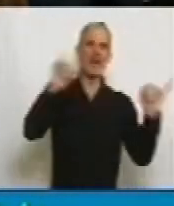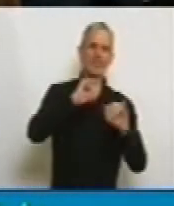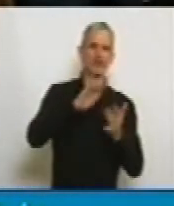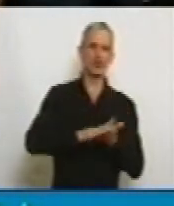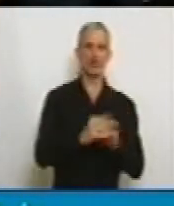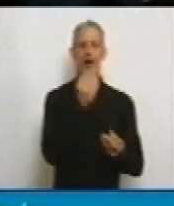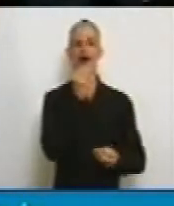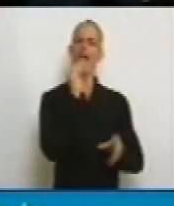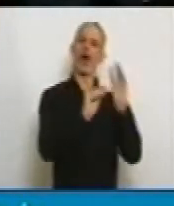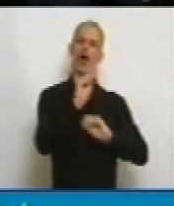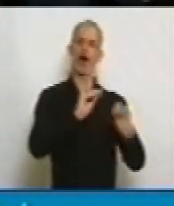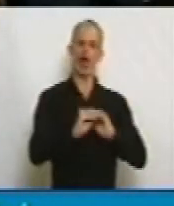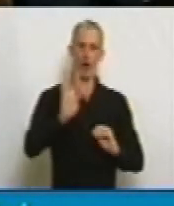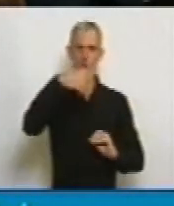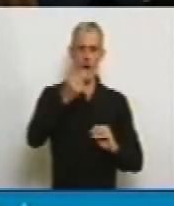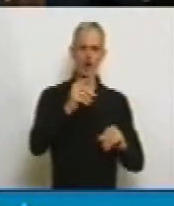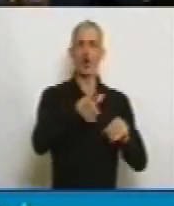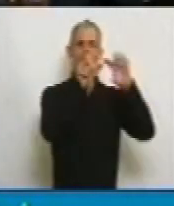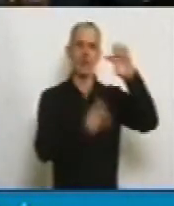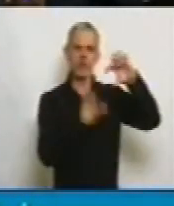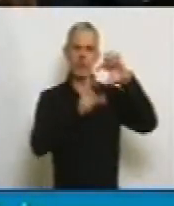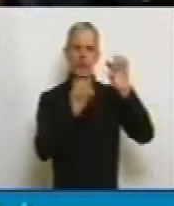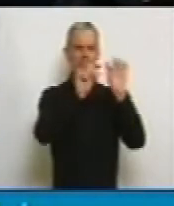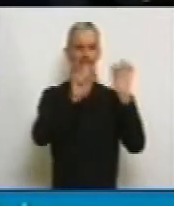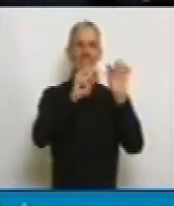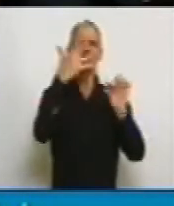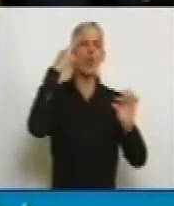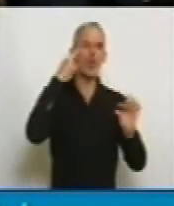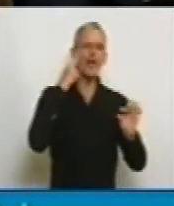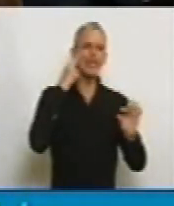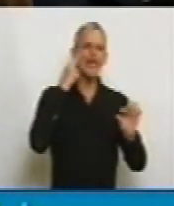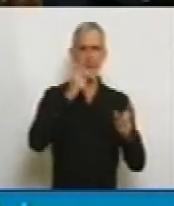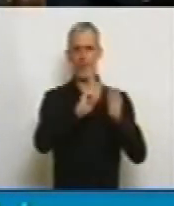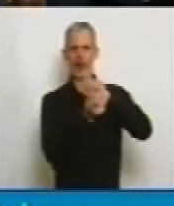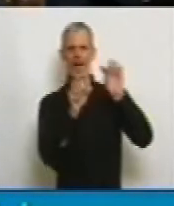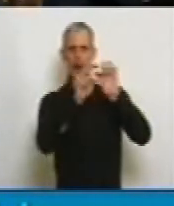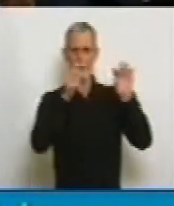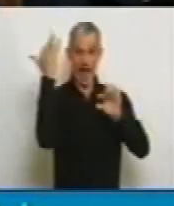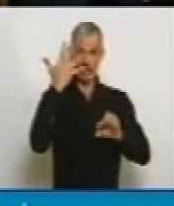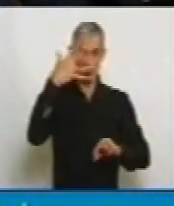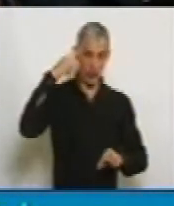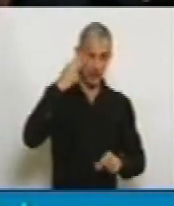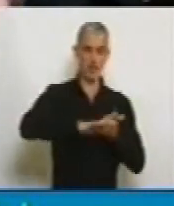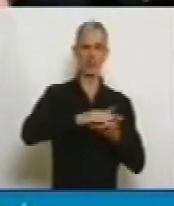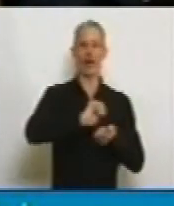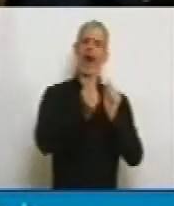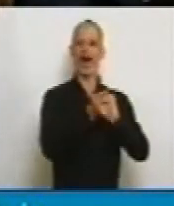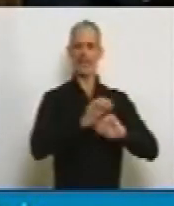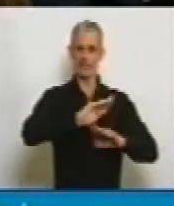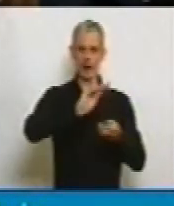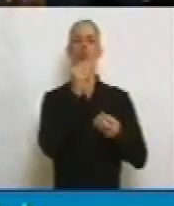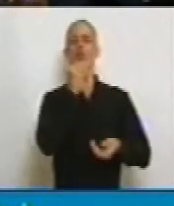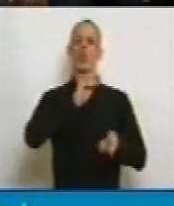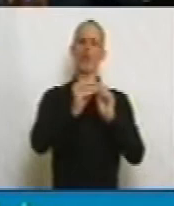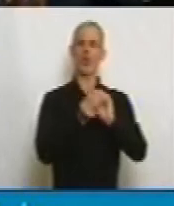camuflado en otros tipos de rubros, este era el famoso rubro 59, que se viene camuflando